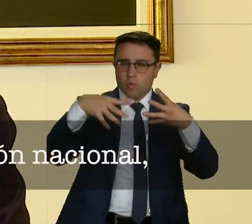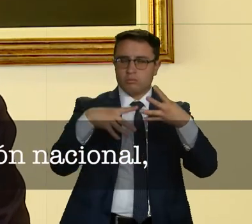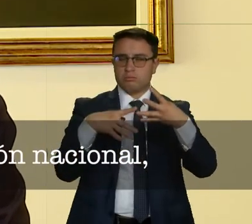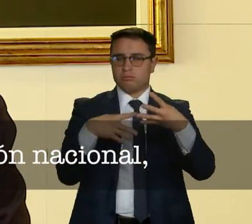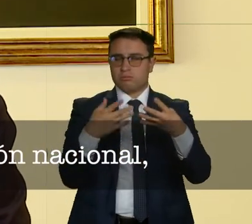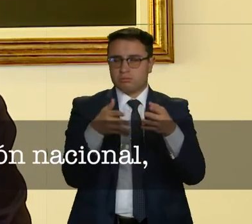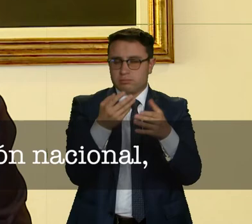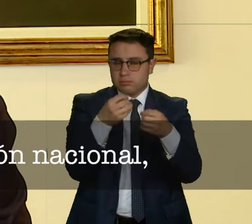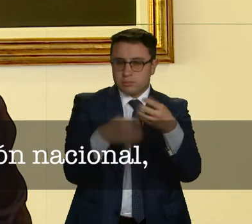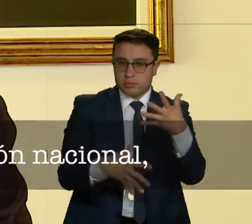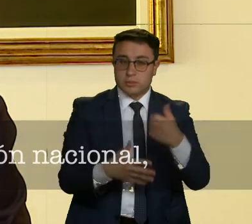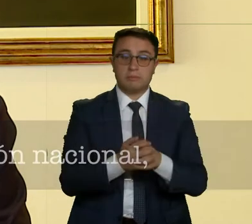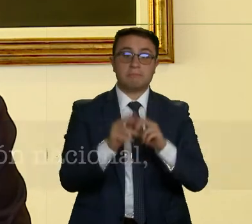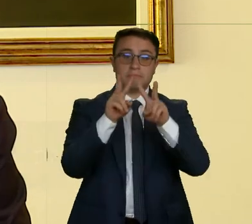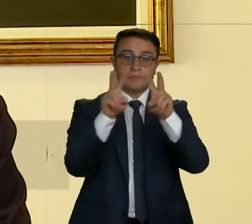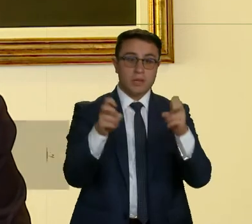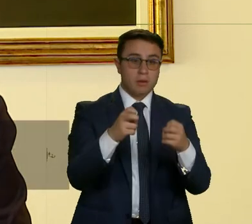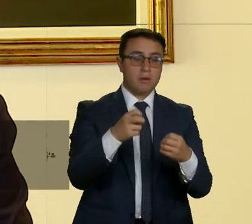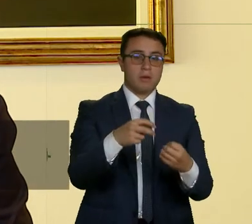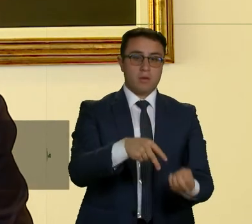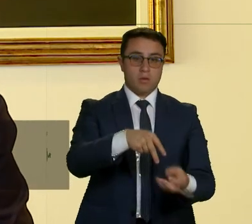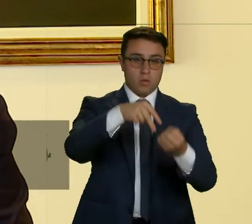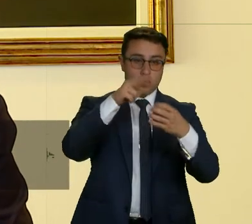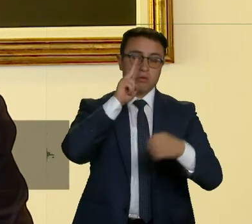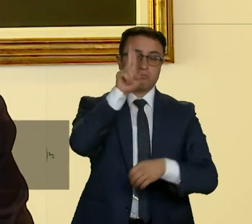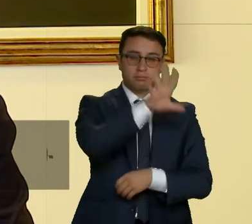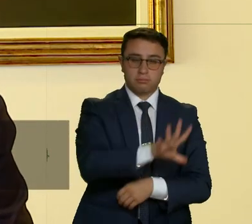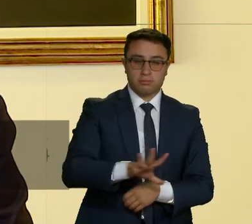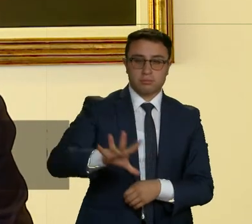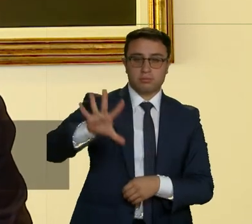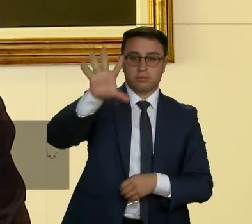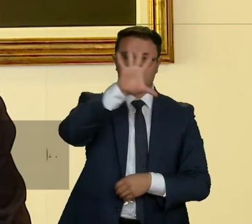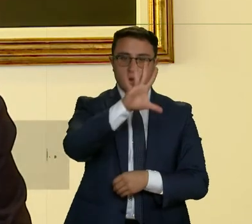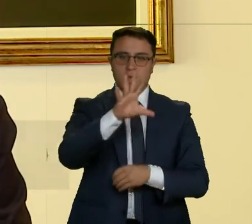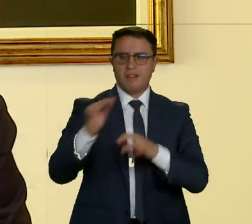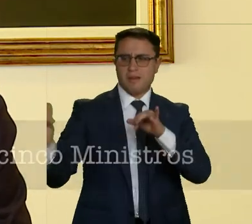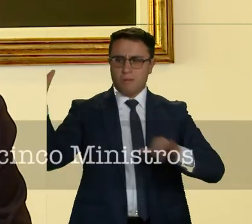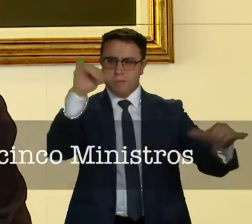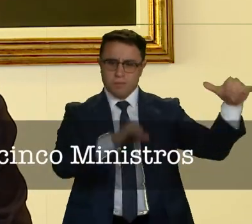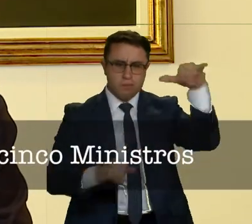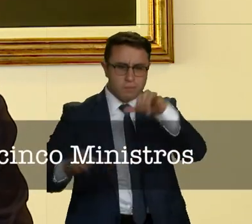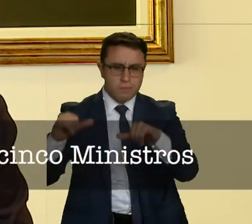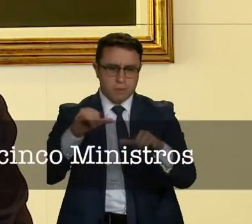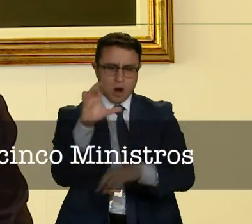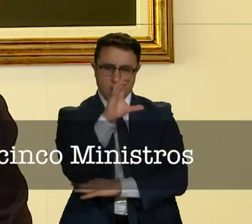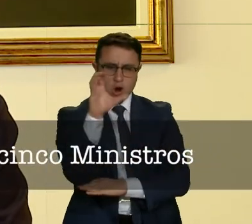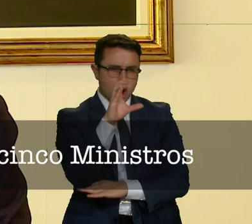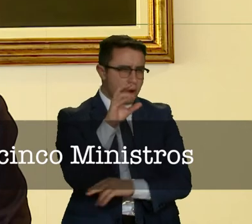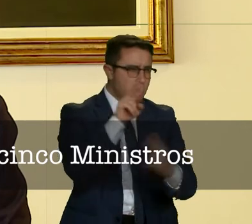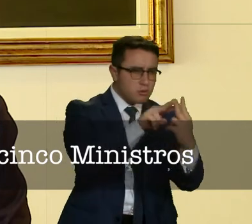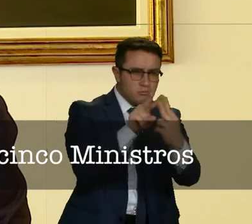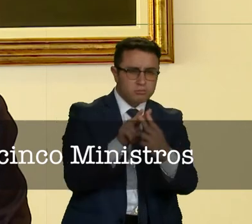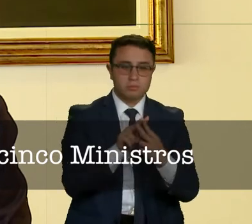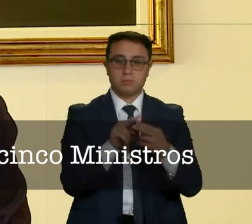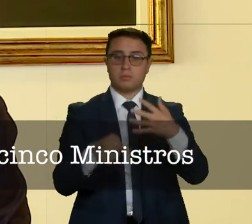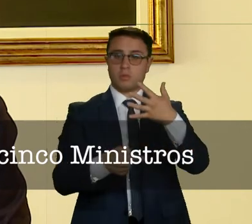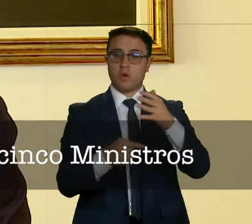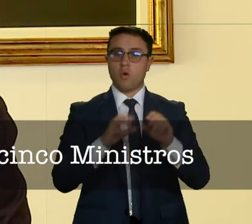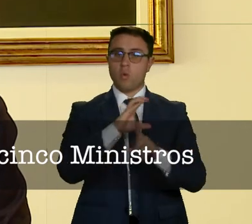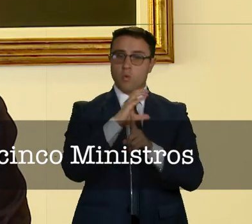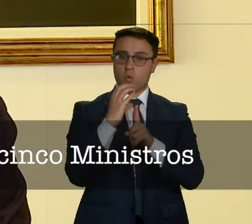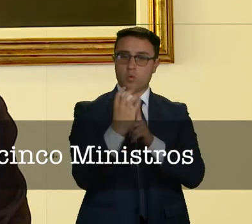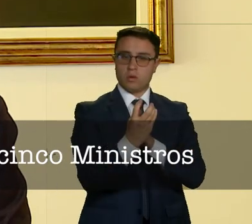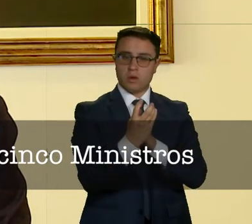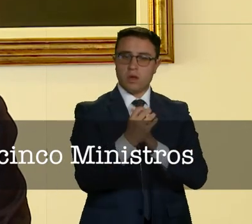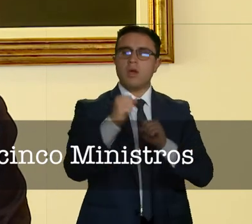temas de educación nacional, temas de turismo y cultura. Esto nos permite a nosotros citar